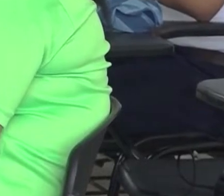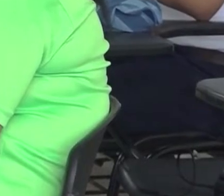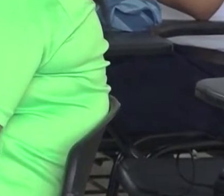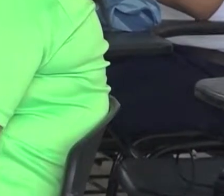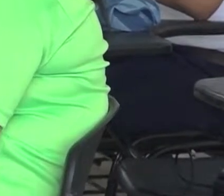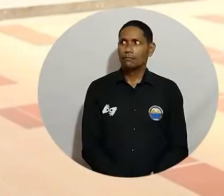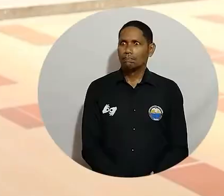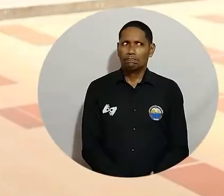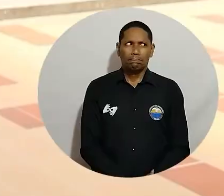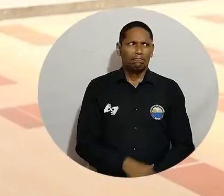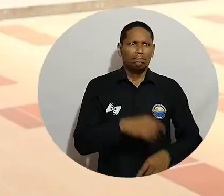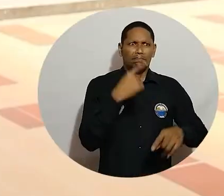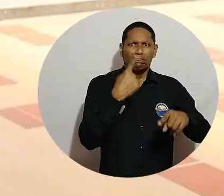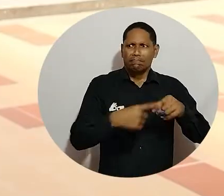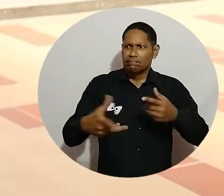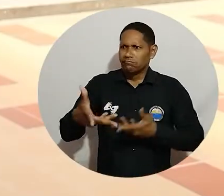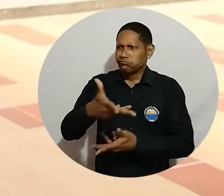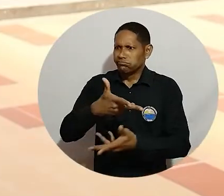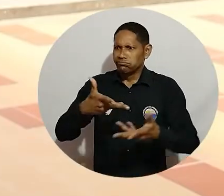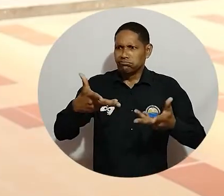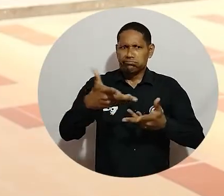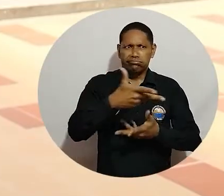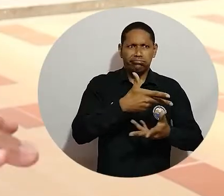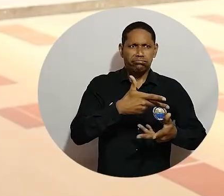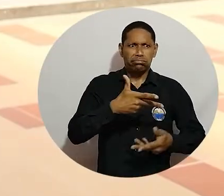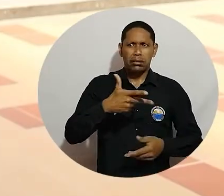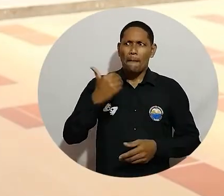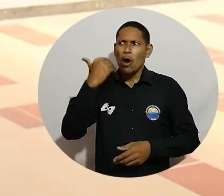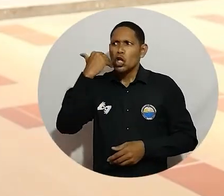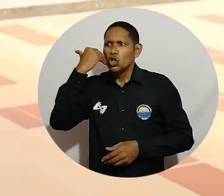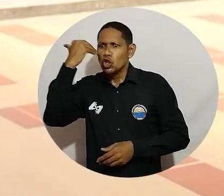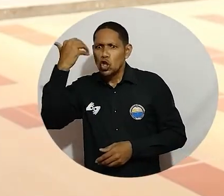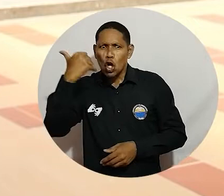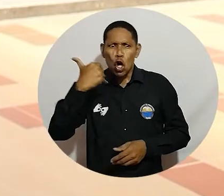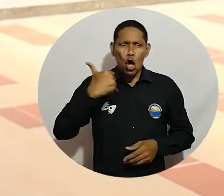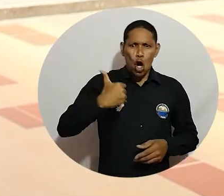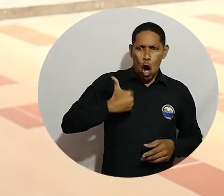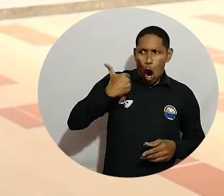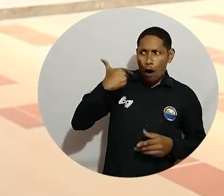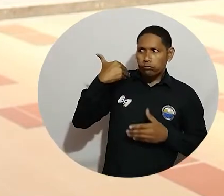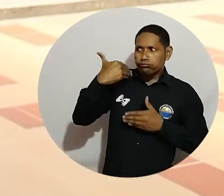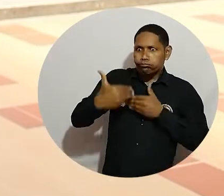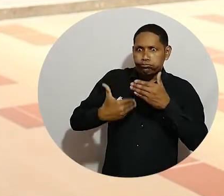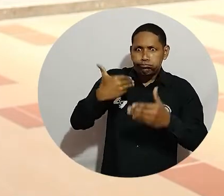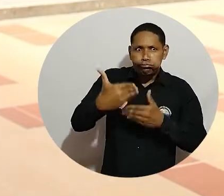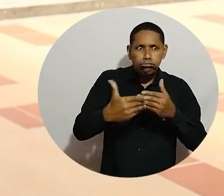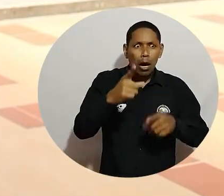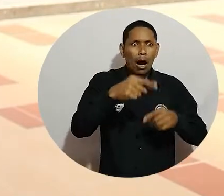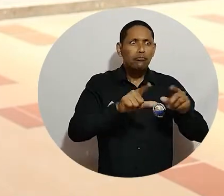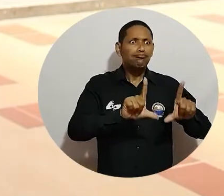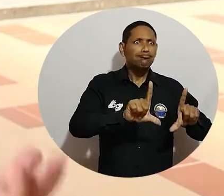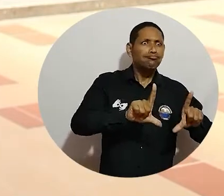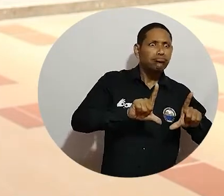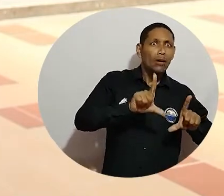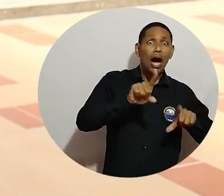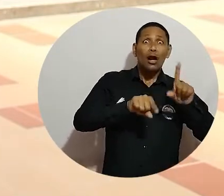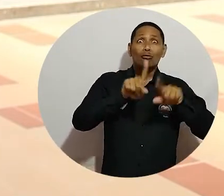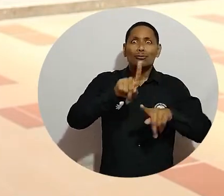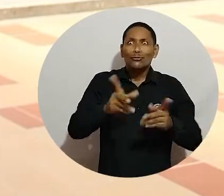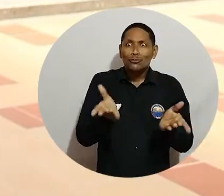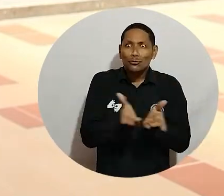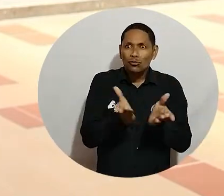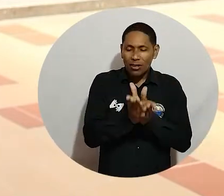El intercambio también de diferentes generaciones que están participando en ese proceso. Veo estudiantes de pregrado, veo